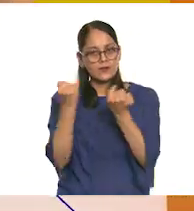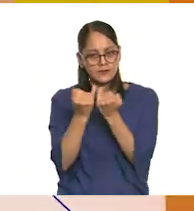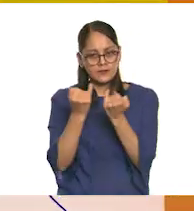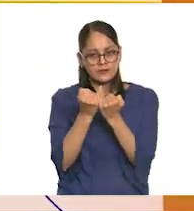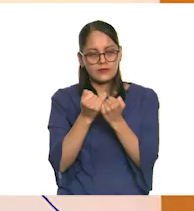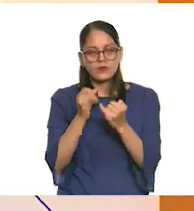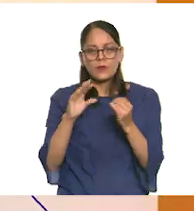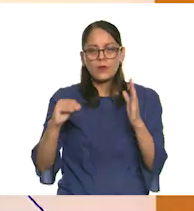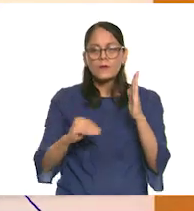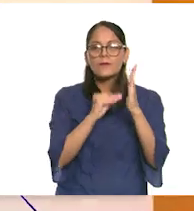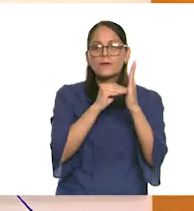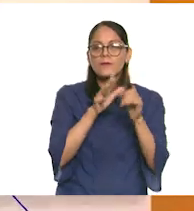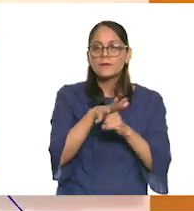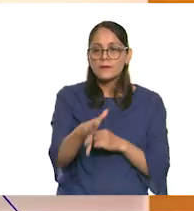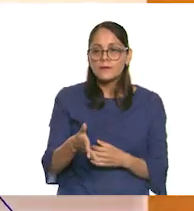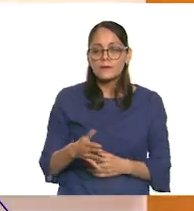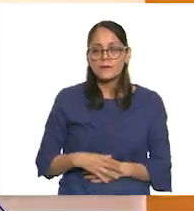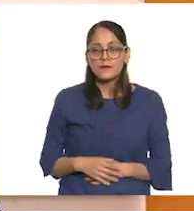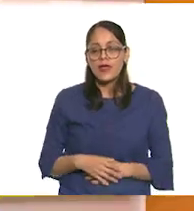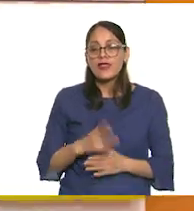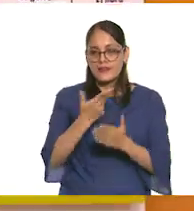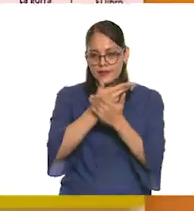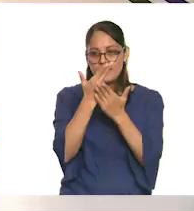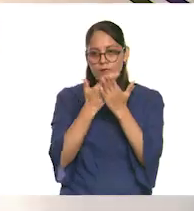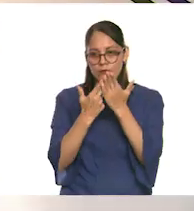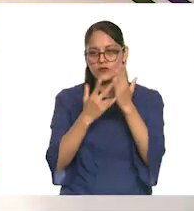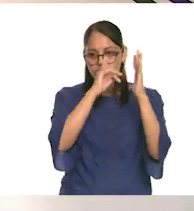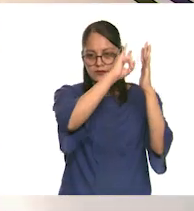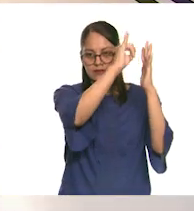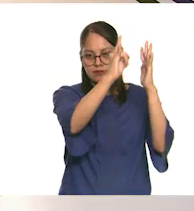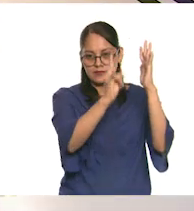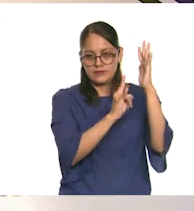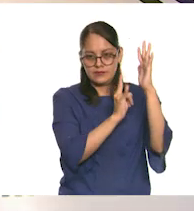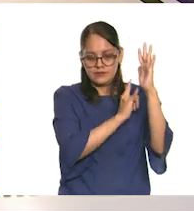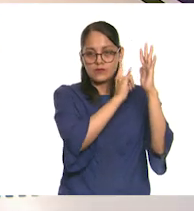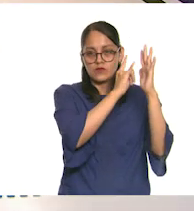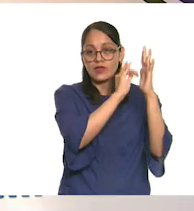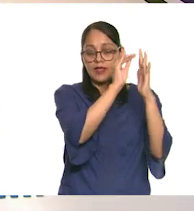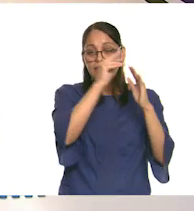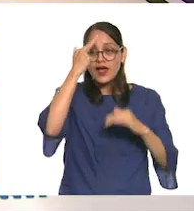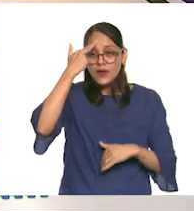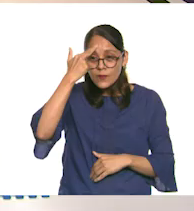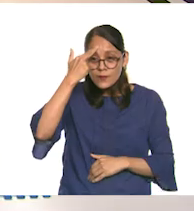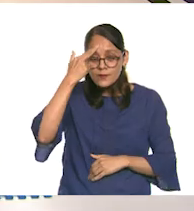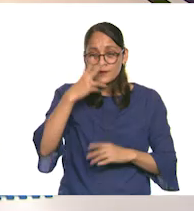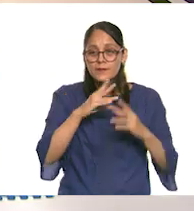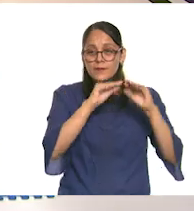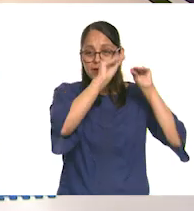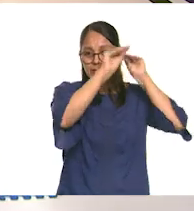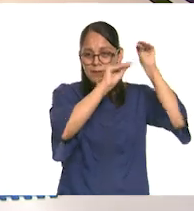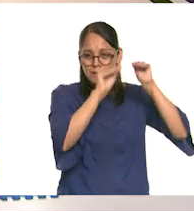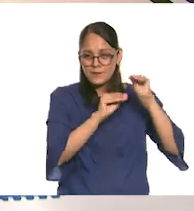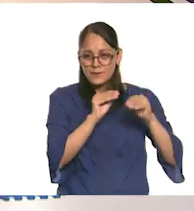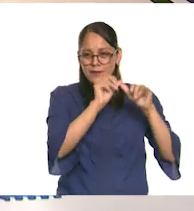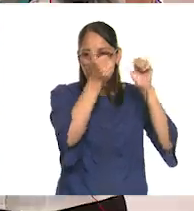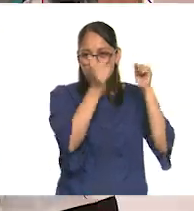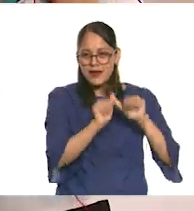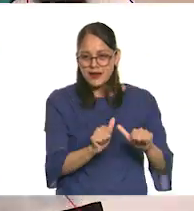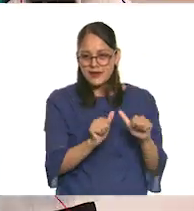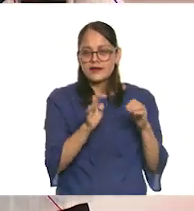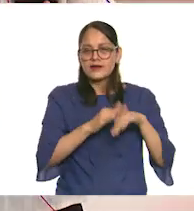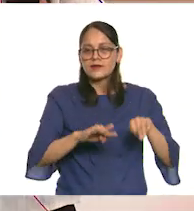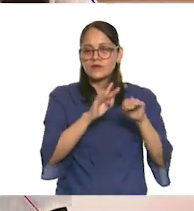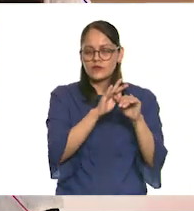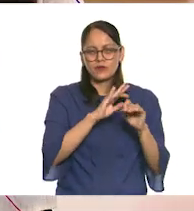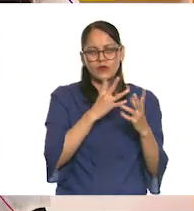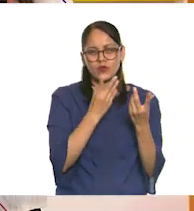siguiente que coloquemos, que son los dibujos, que es un elemento plástico. Acuérdense que en las instalaciones artísticas es la